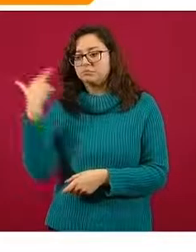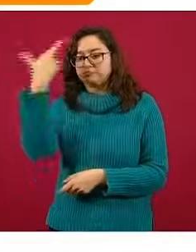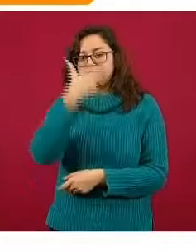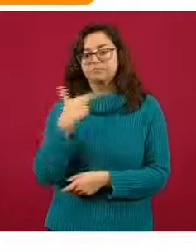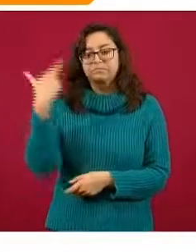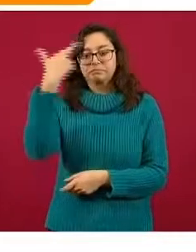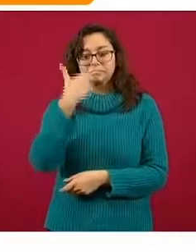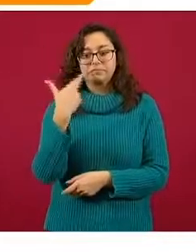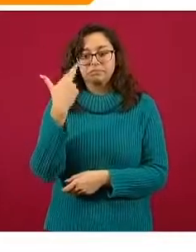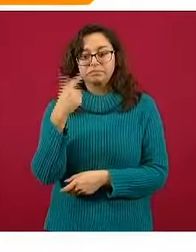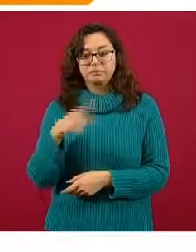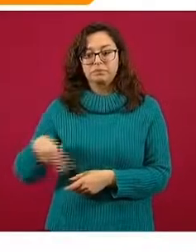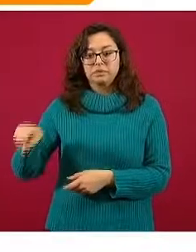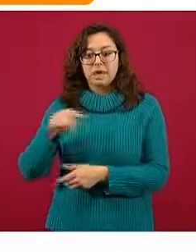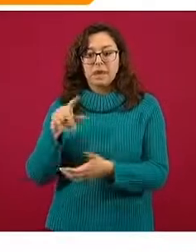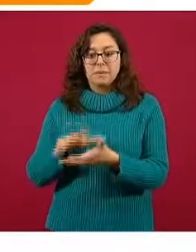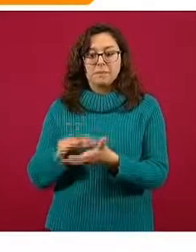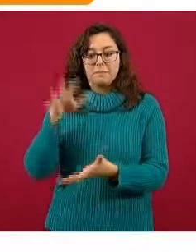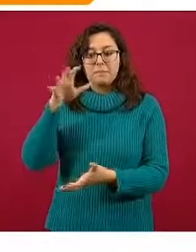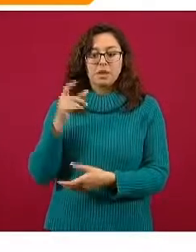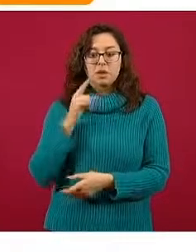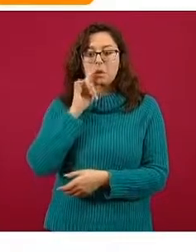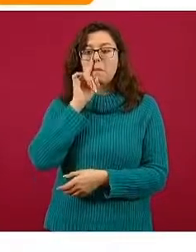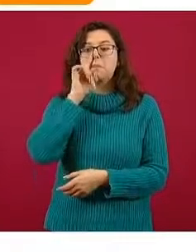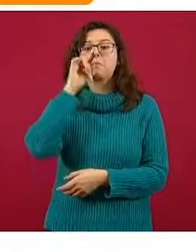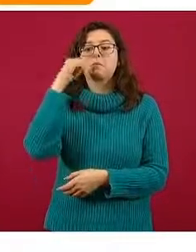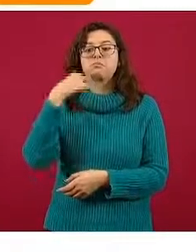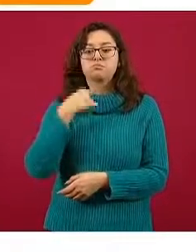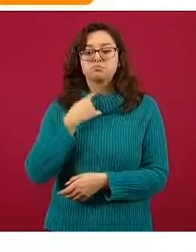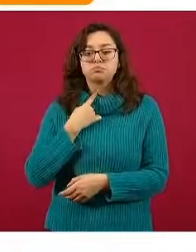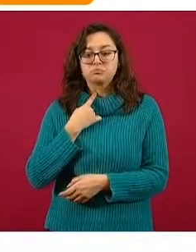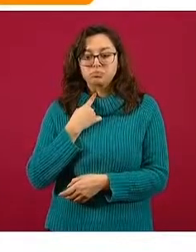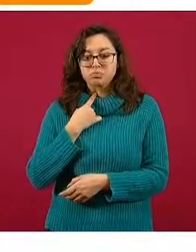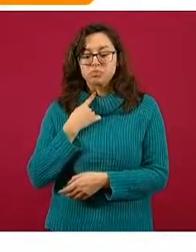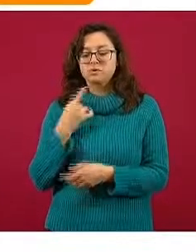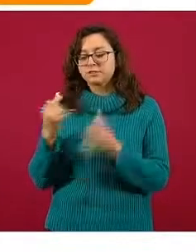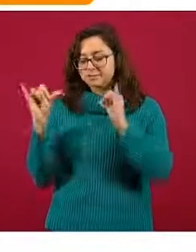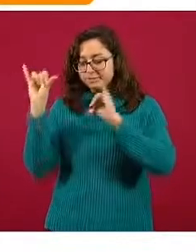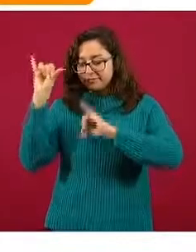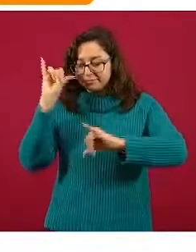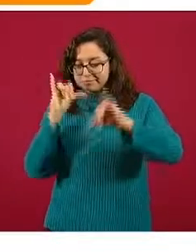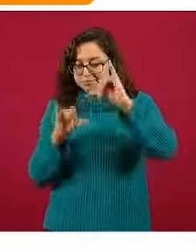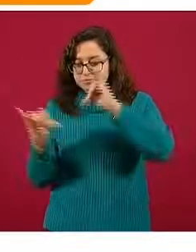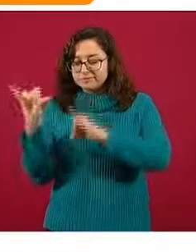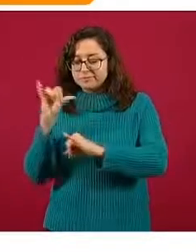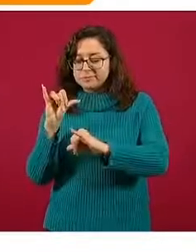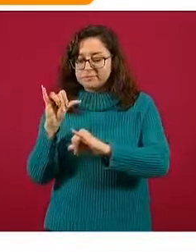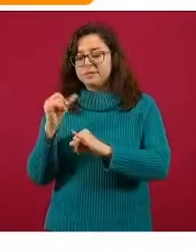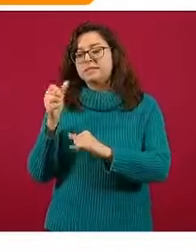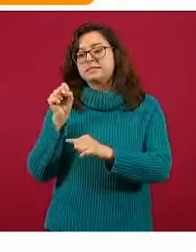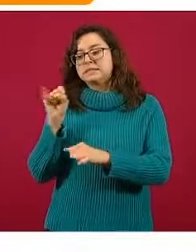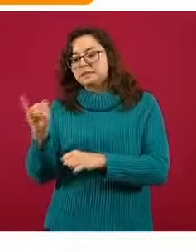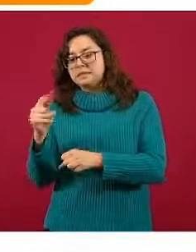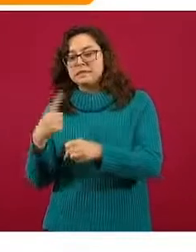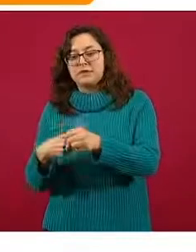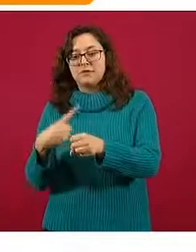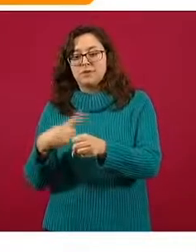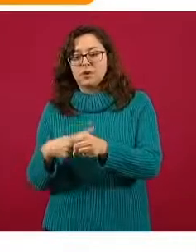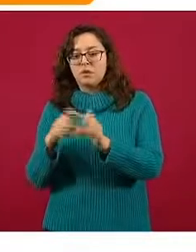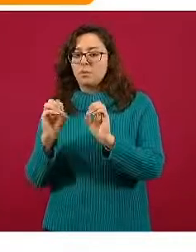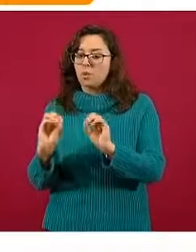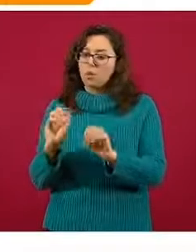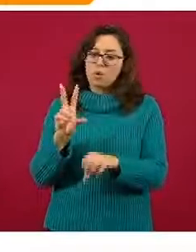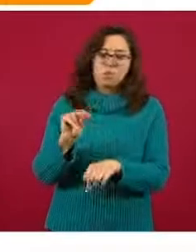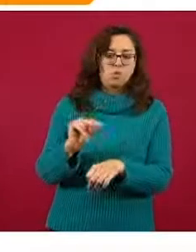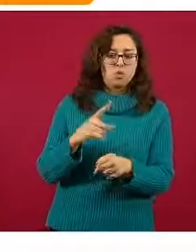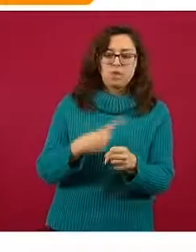gran mayoría de estas personas se les ha tomado una muestra de laboratorio para saber si son, tienen un resultado positivo